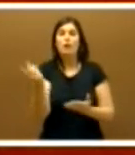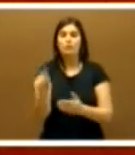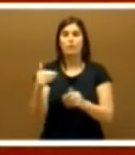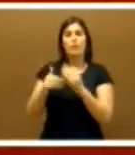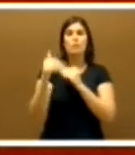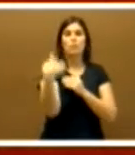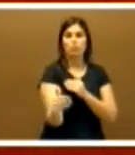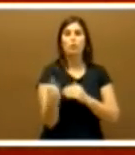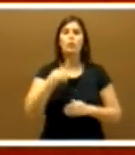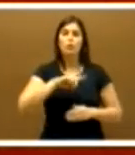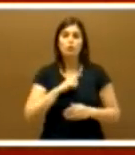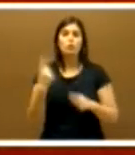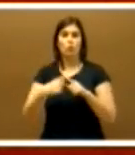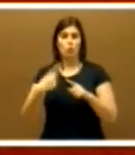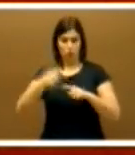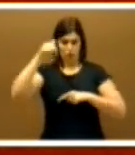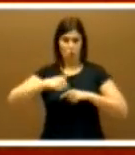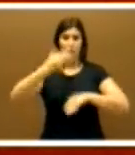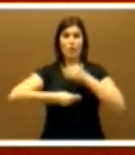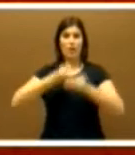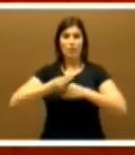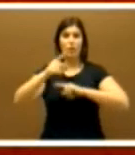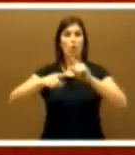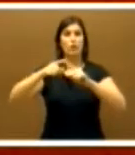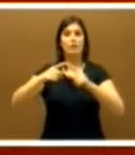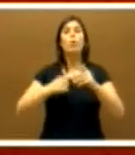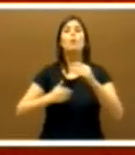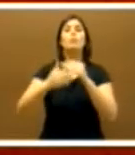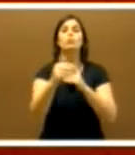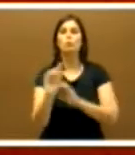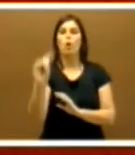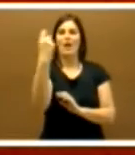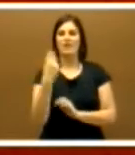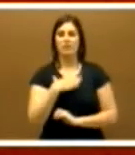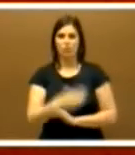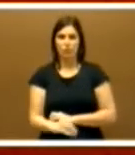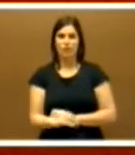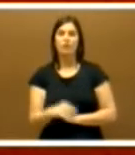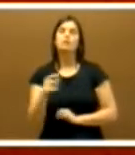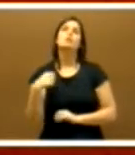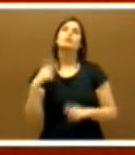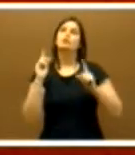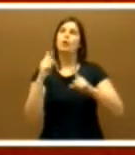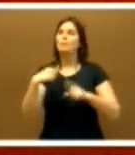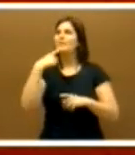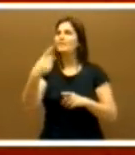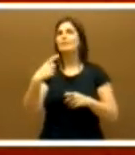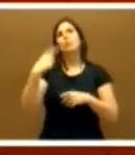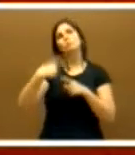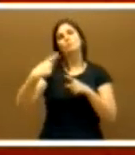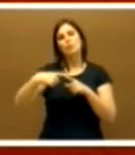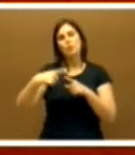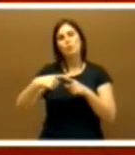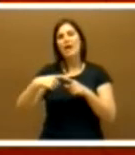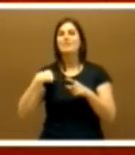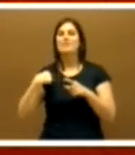en lo que debemos hacer hoy para ganarnos el mañana. No se queden con la poesía, señorías. Vayan a la